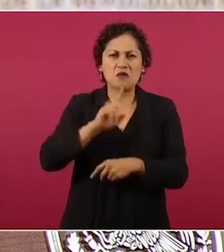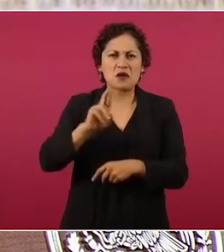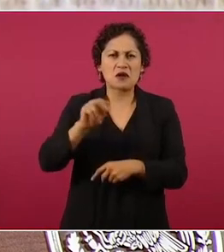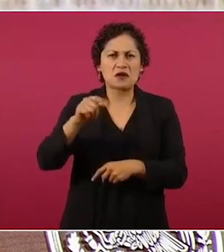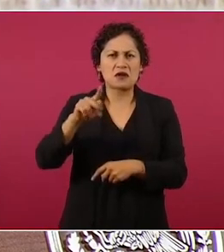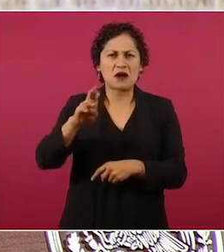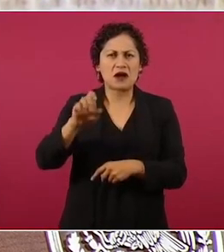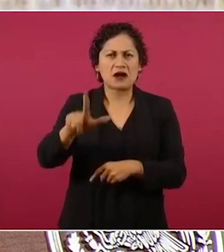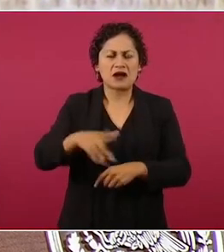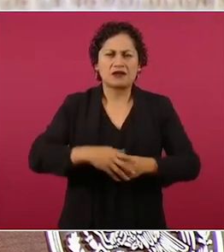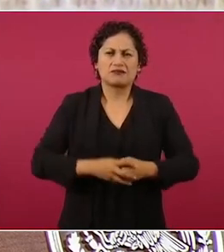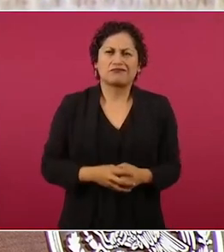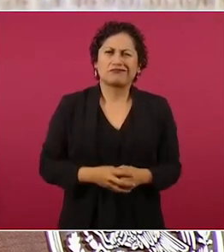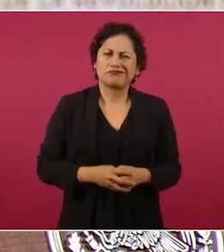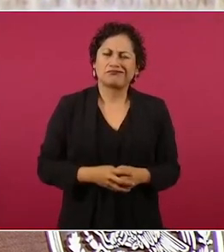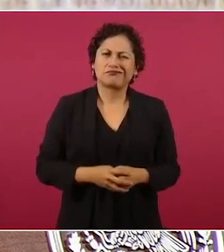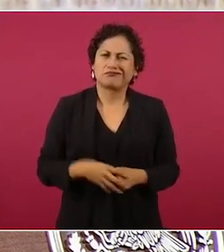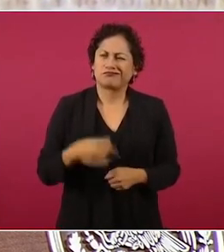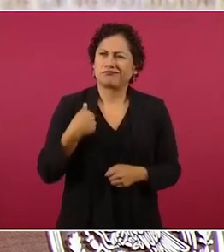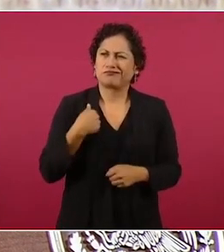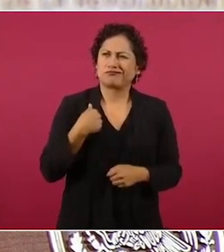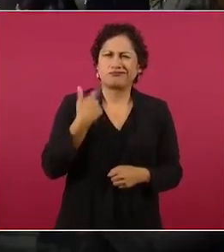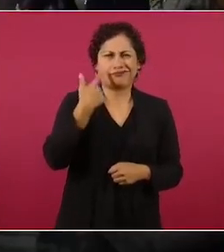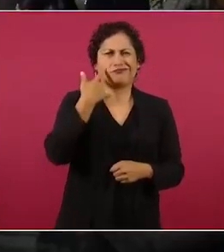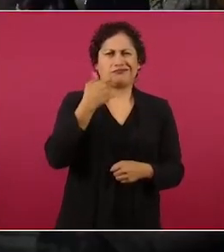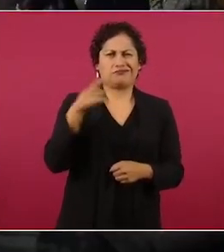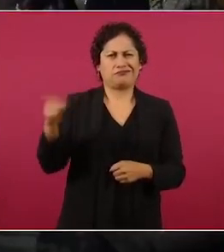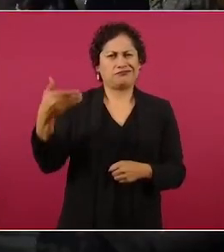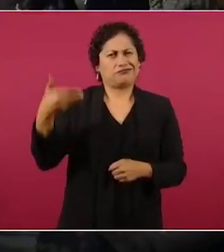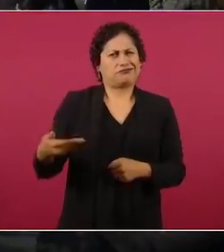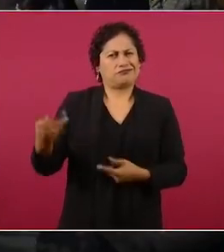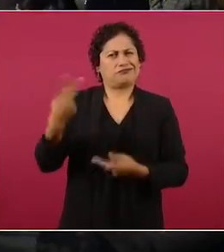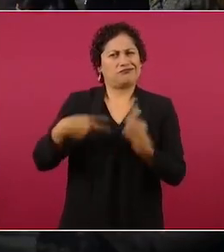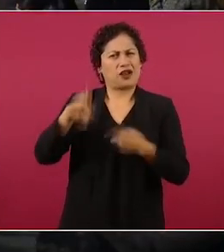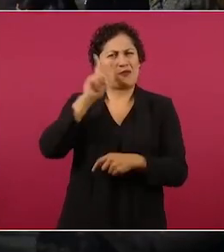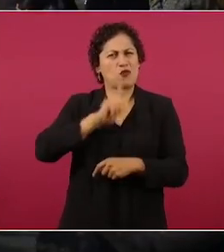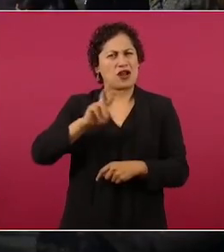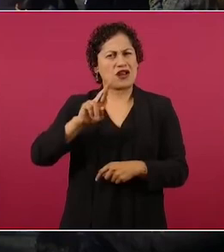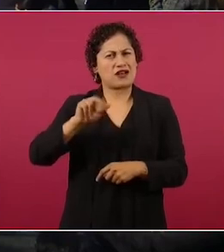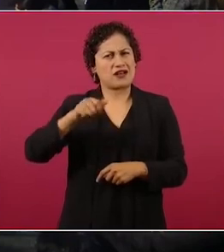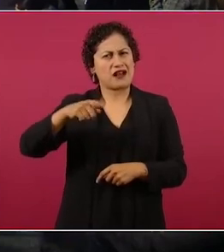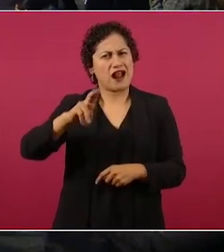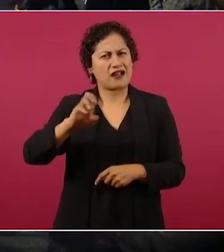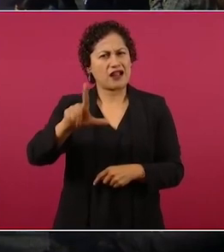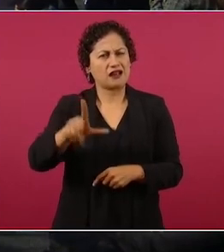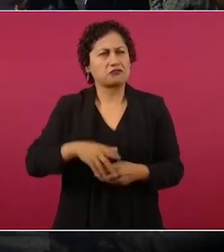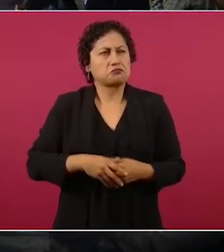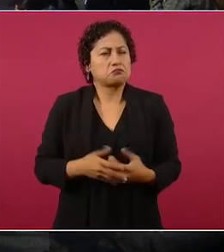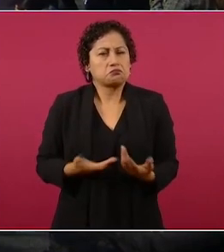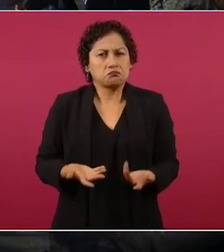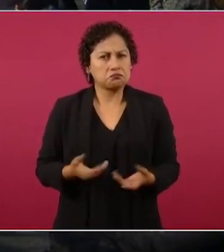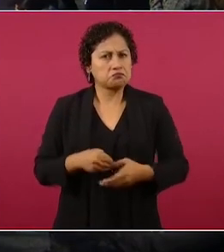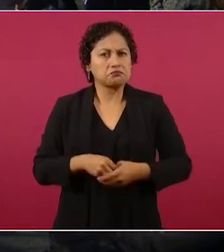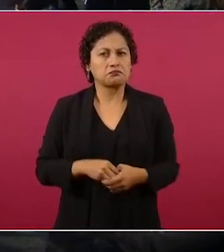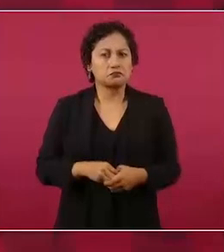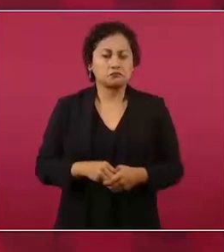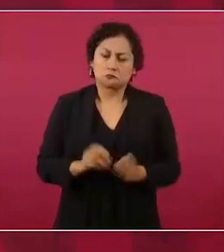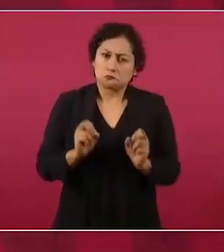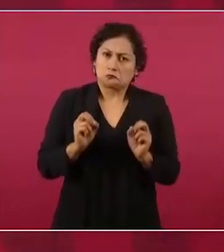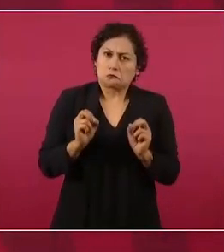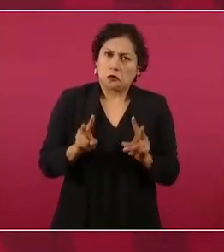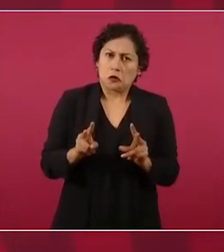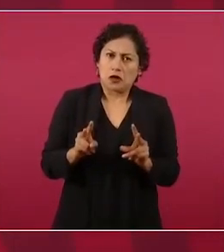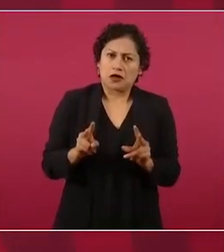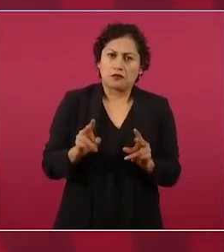el por qué lo de Raquel, pero como aquí todo mundo